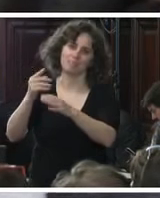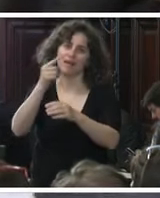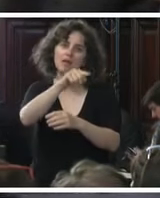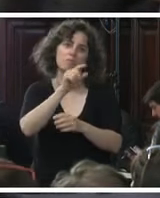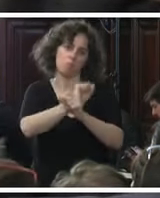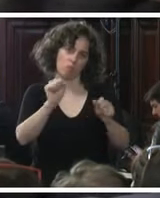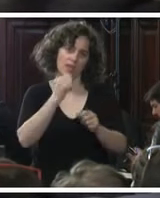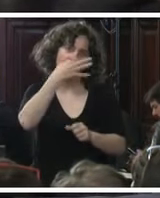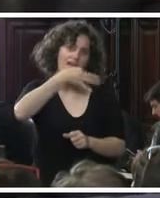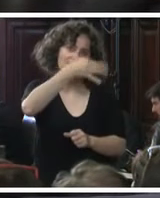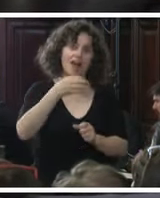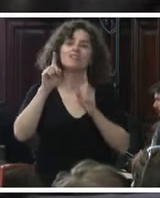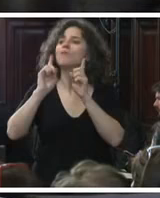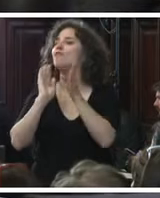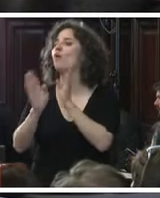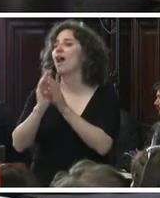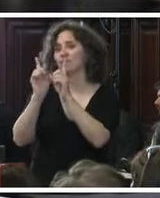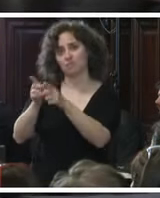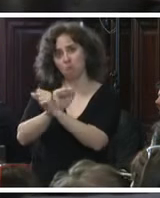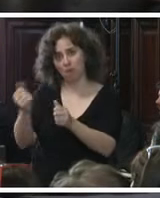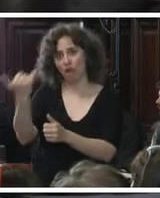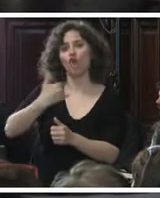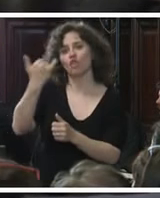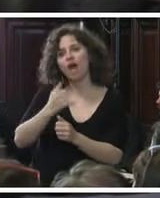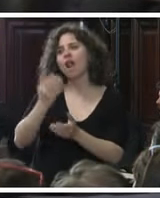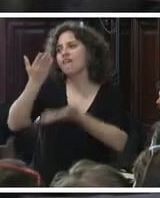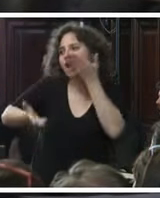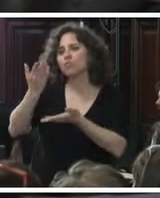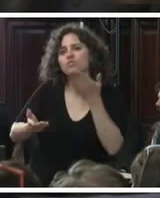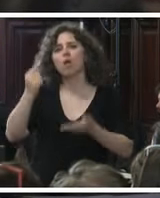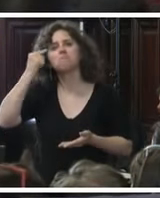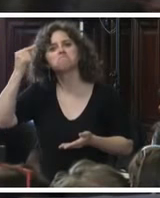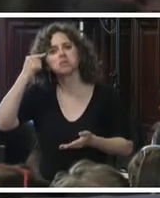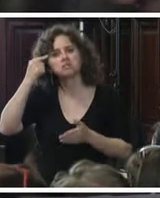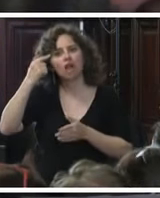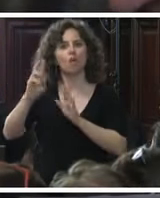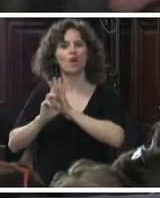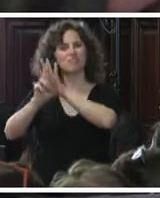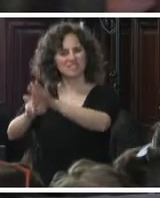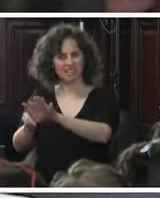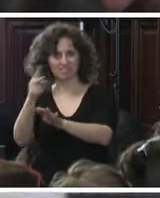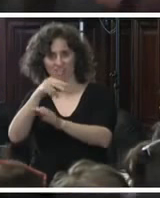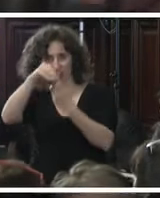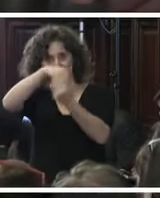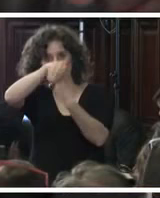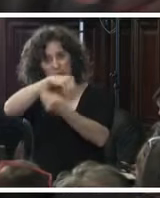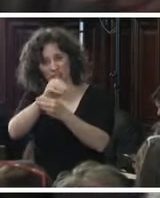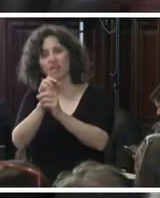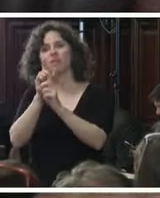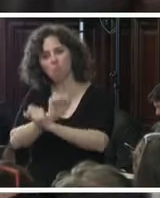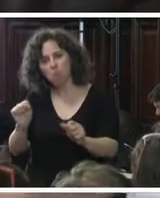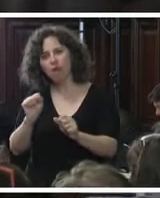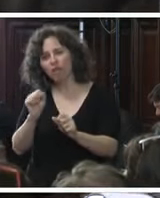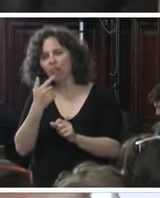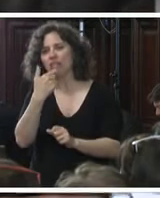pudiera actualizar más o menos la evaluación que usted como representante de ellas tiene de las últimas